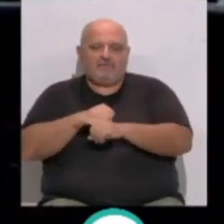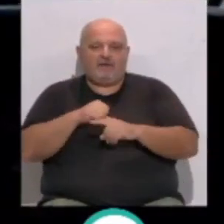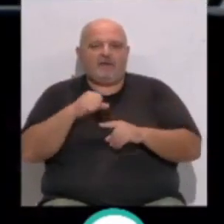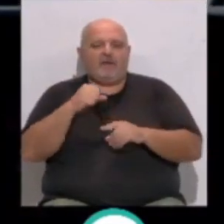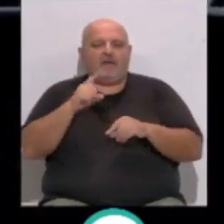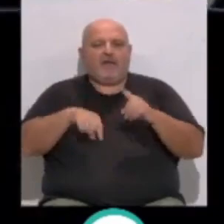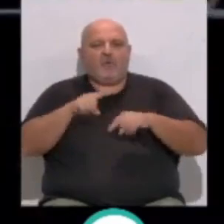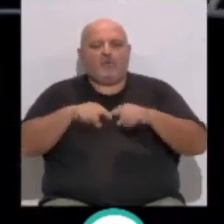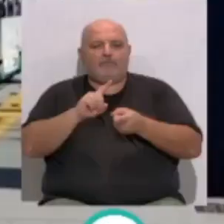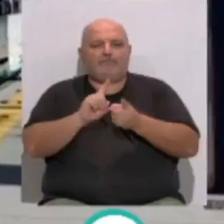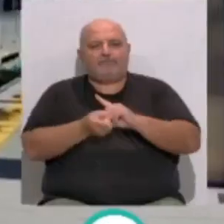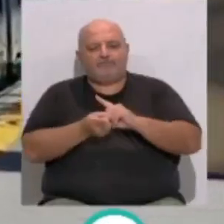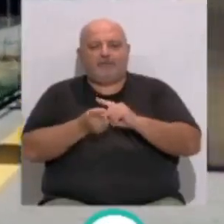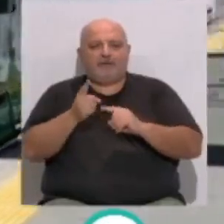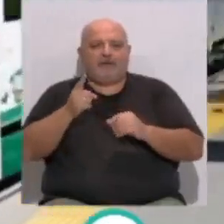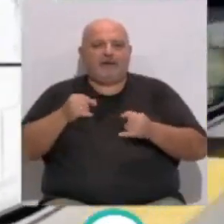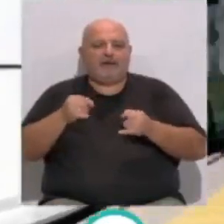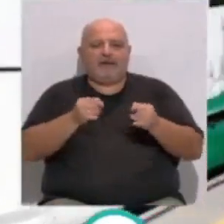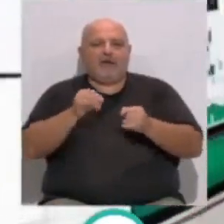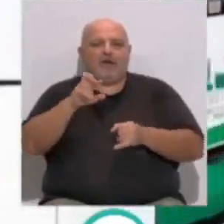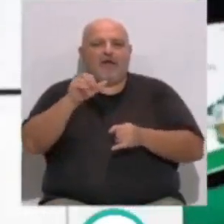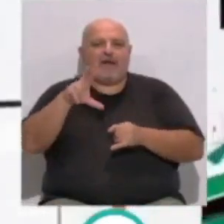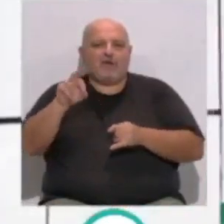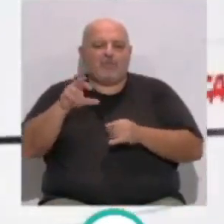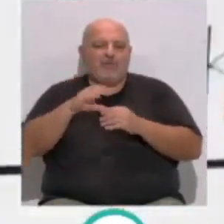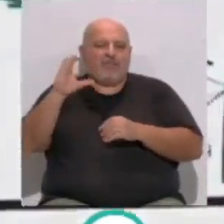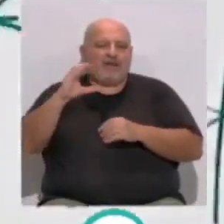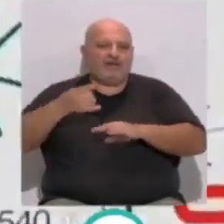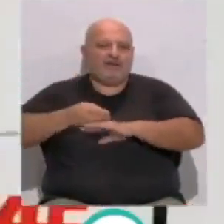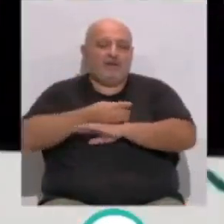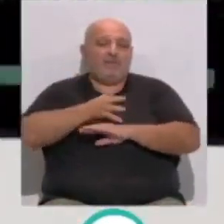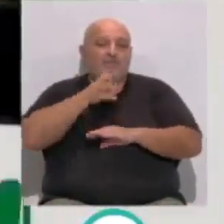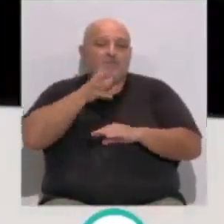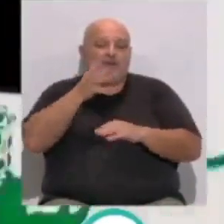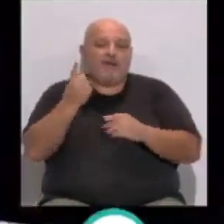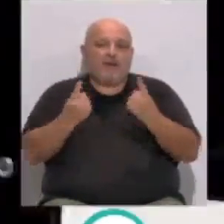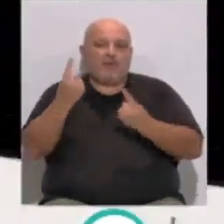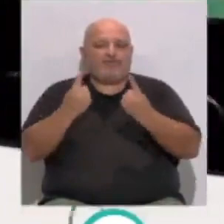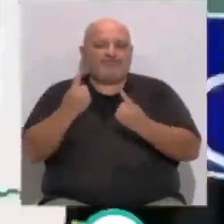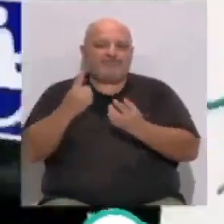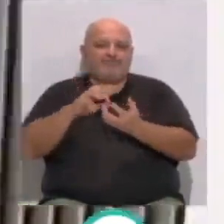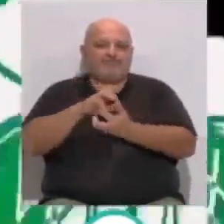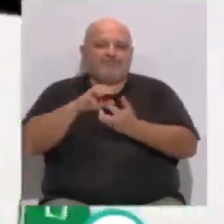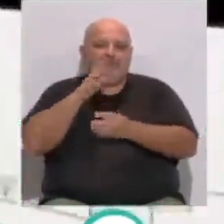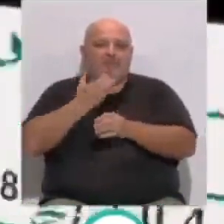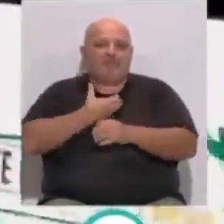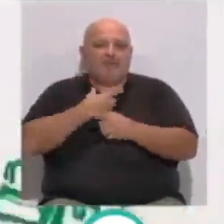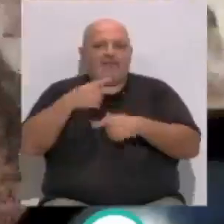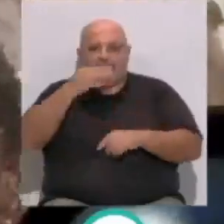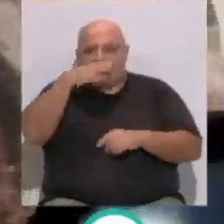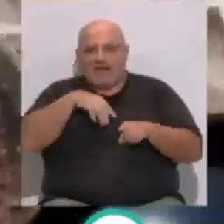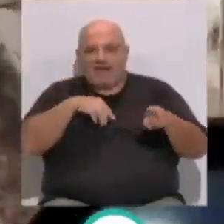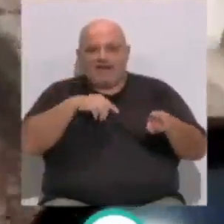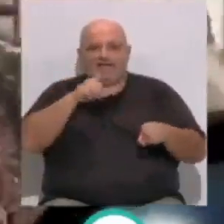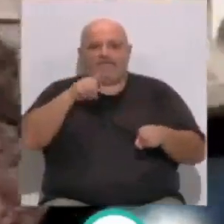resto tendrá que hacer transbordo en Río Arillo con el Cercanías, una circunstancia que ha levantado las críticas de ayuntamientos como el de Chiclana